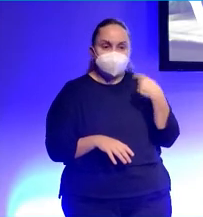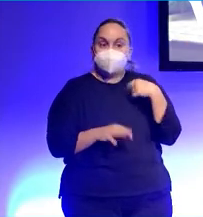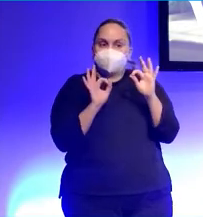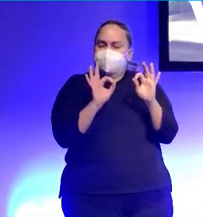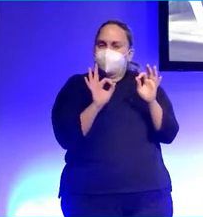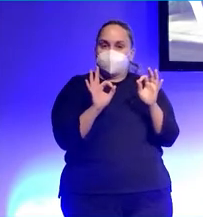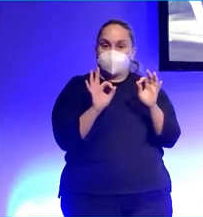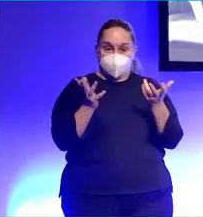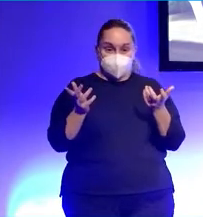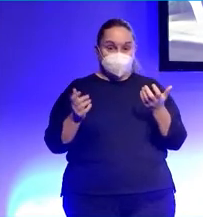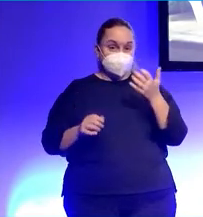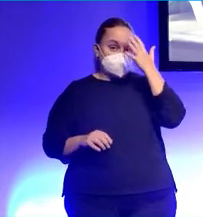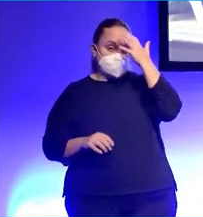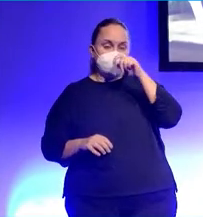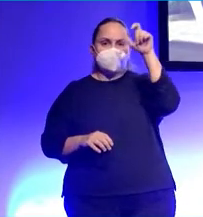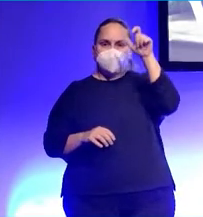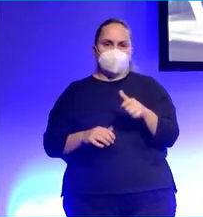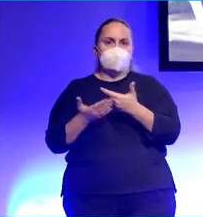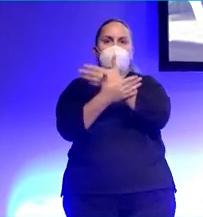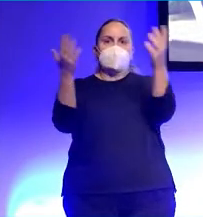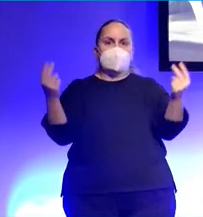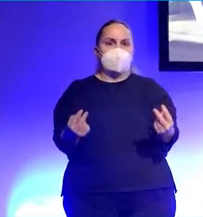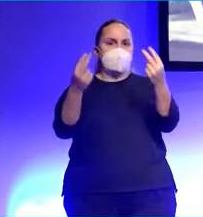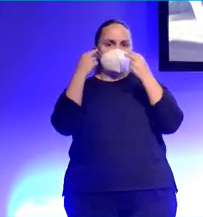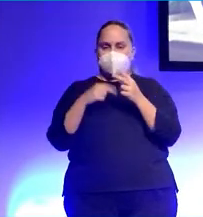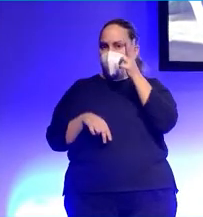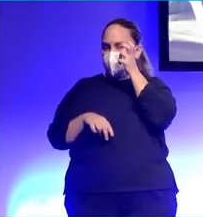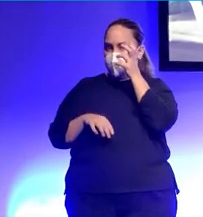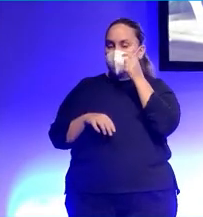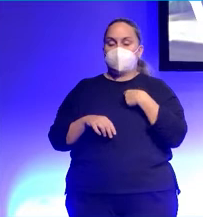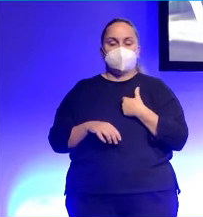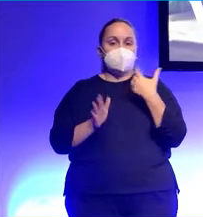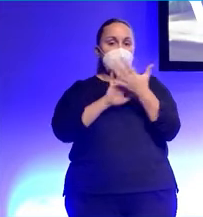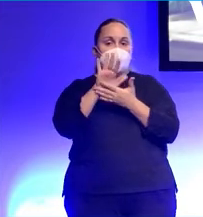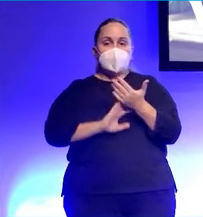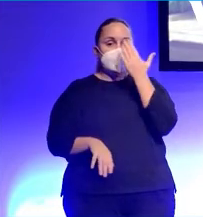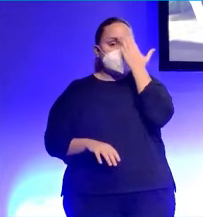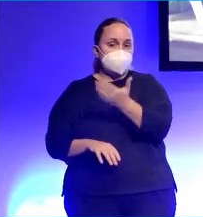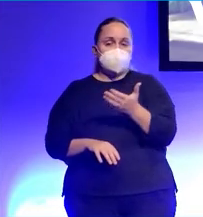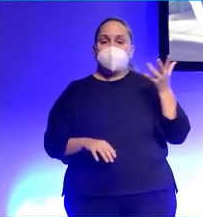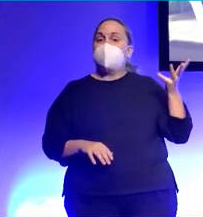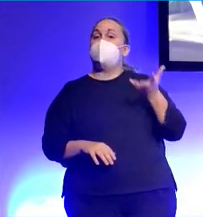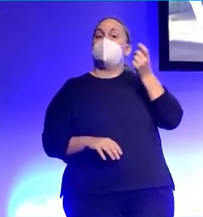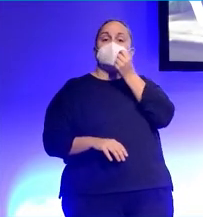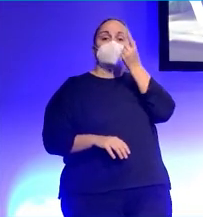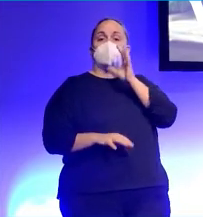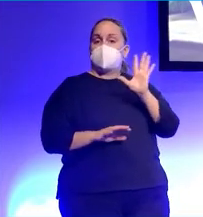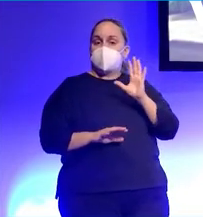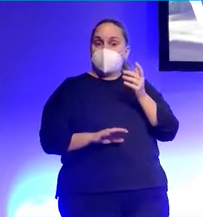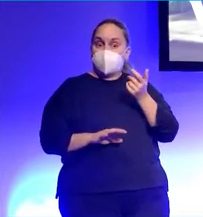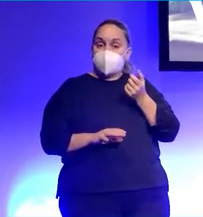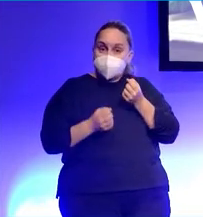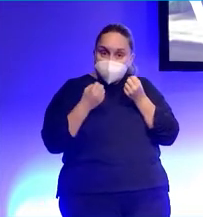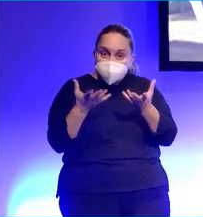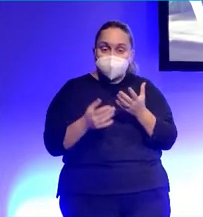Cuando tú vas a un oyente, a quien sea, y le hablas con honestidad, sin grandilocuencia, te estás acercando mucho a él. Te está